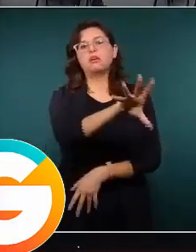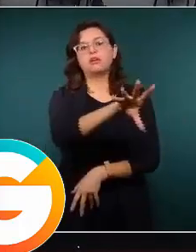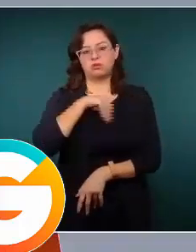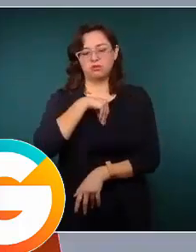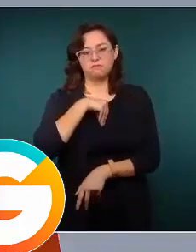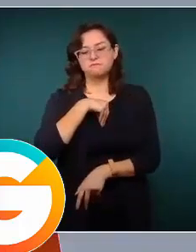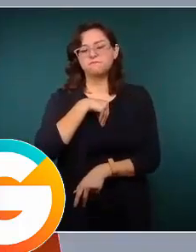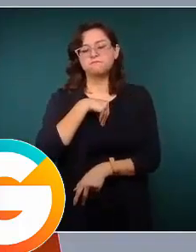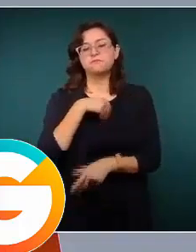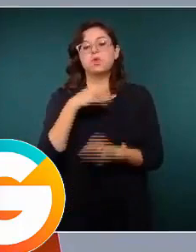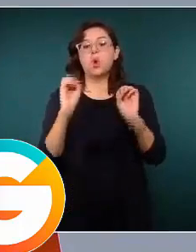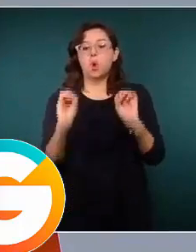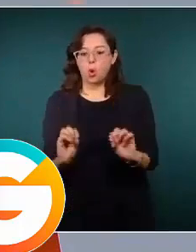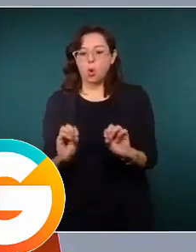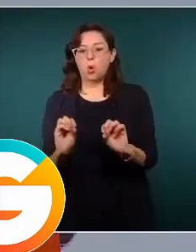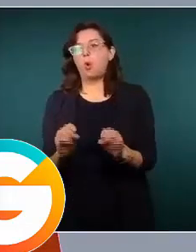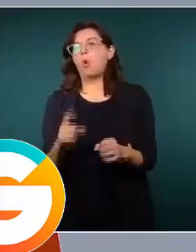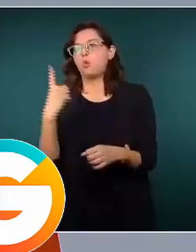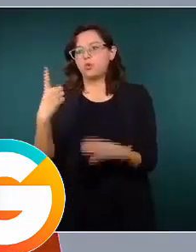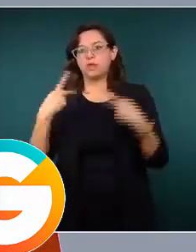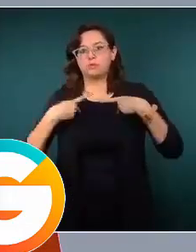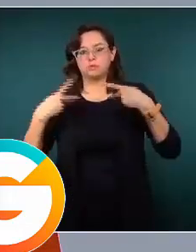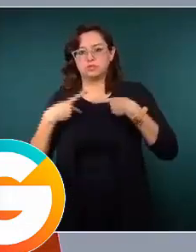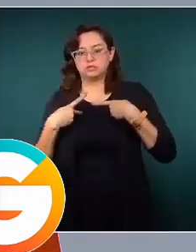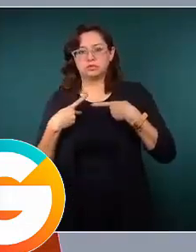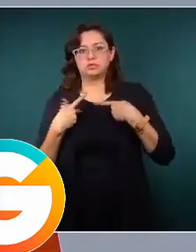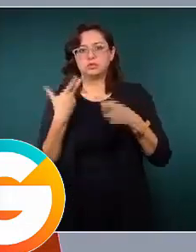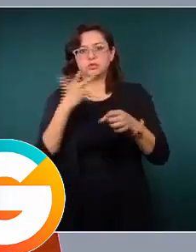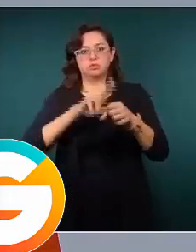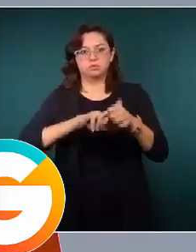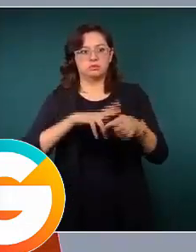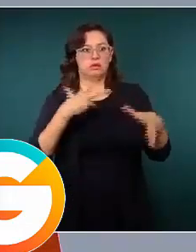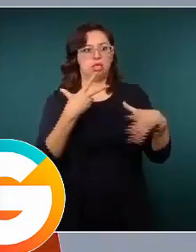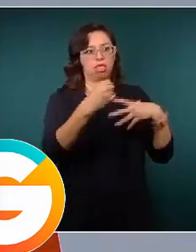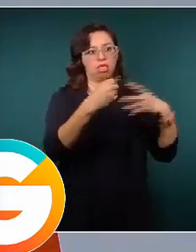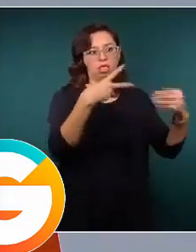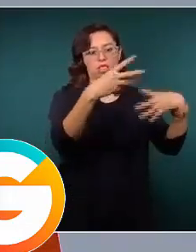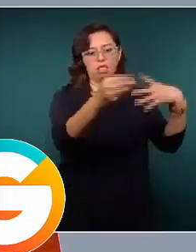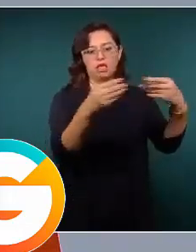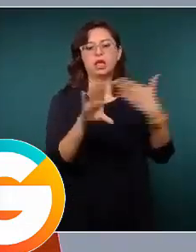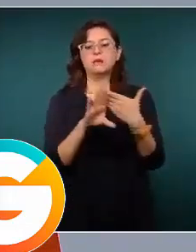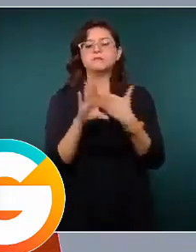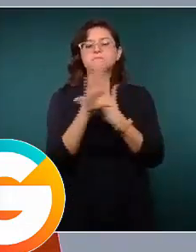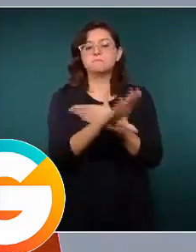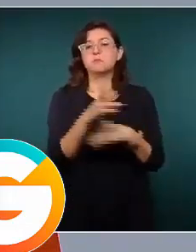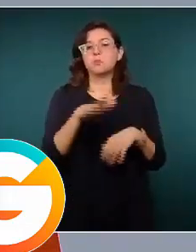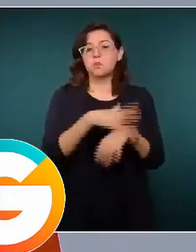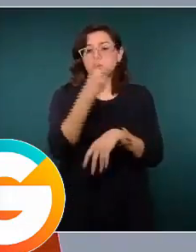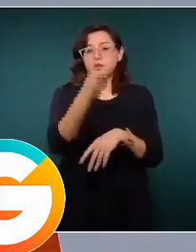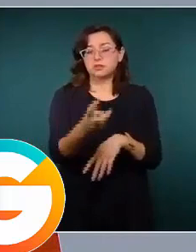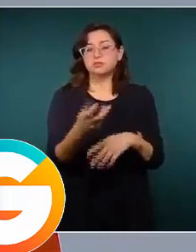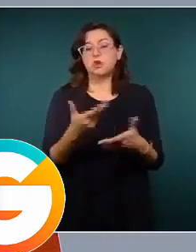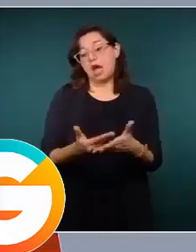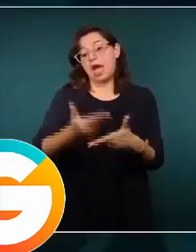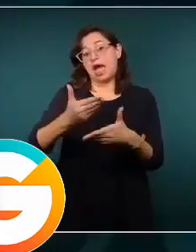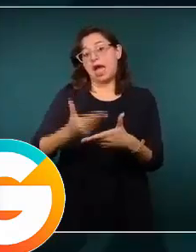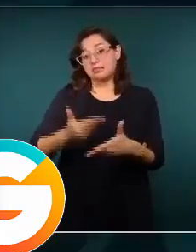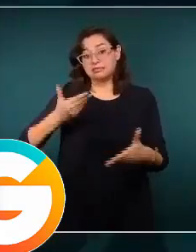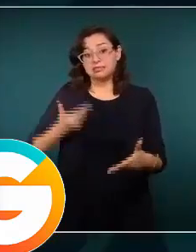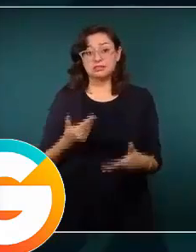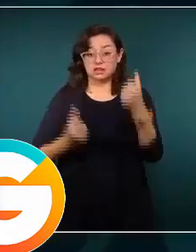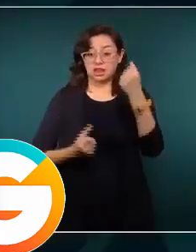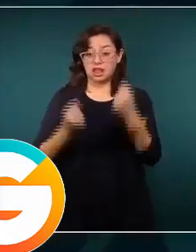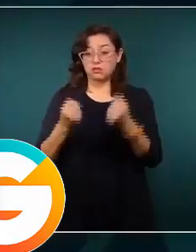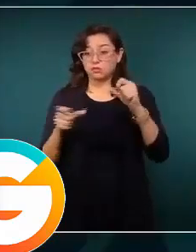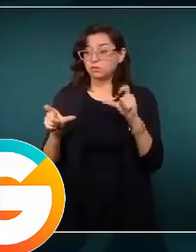a alguien contagiado, pues contagiar a más gente dentro de los hospitales. Estos filtros nos han servido de manera importante y también un